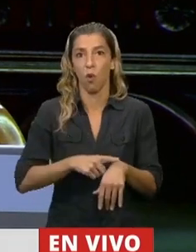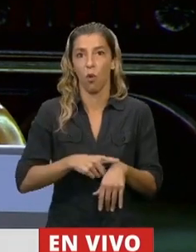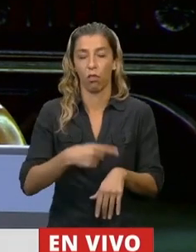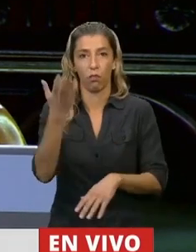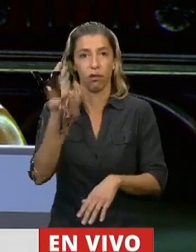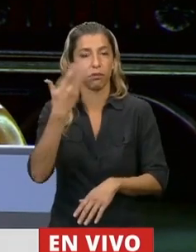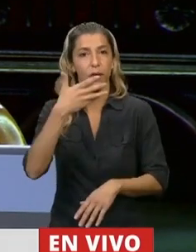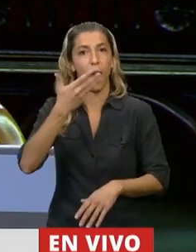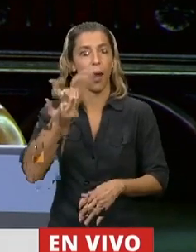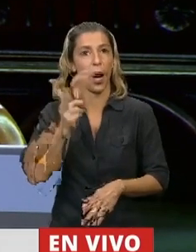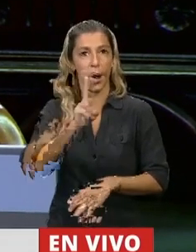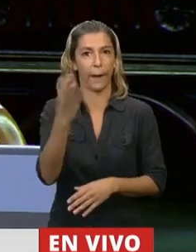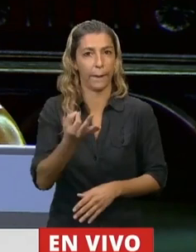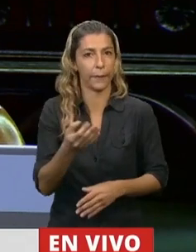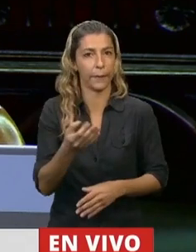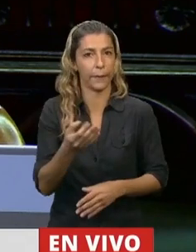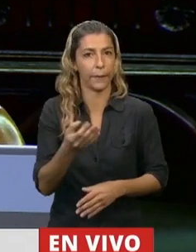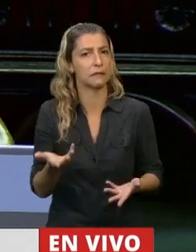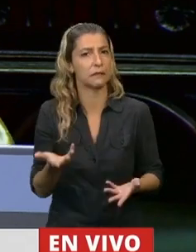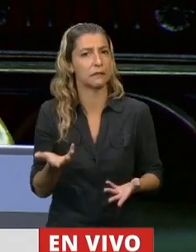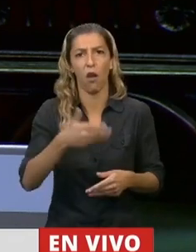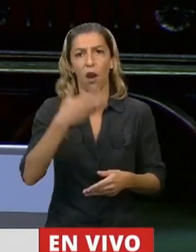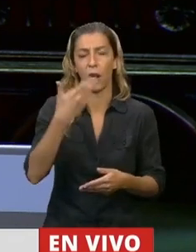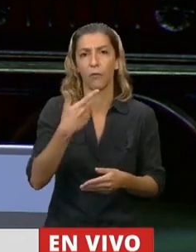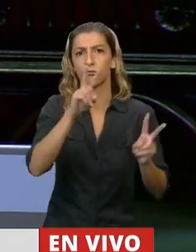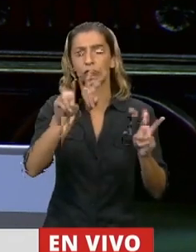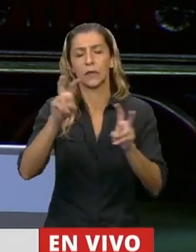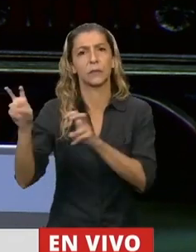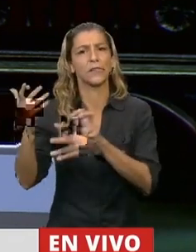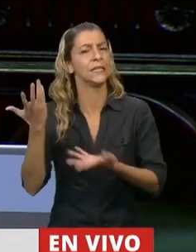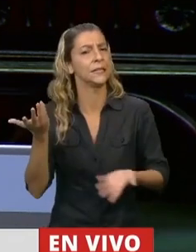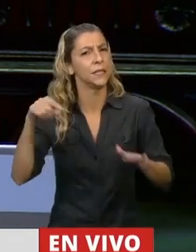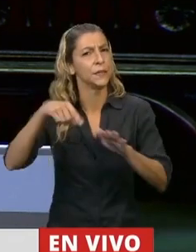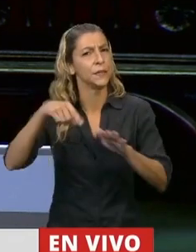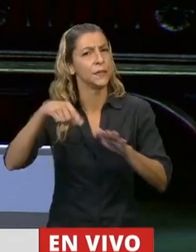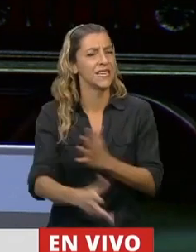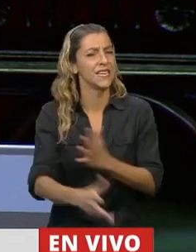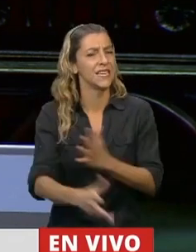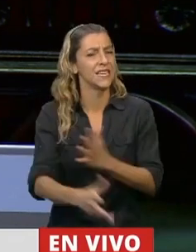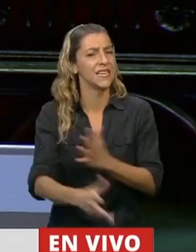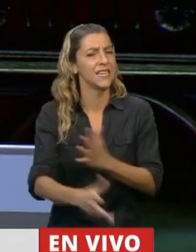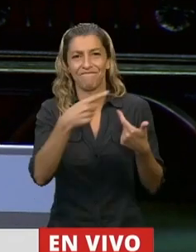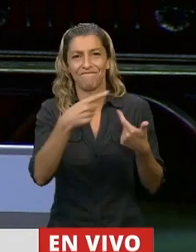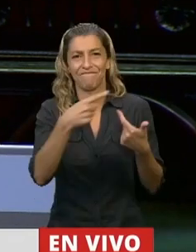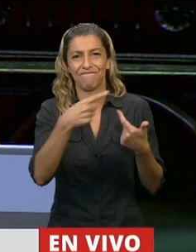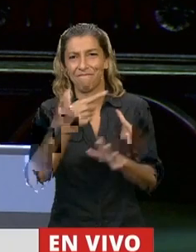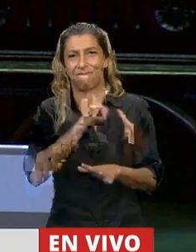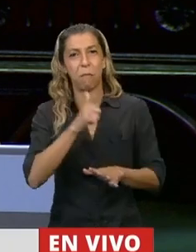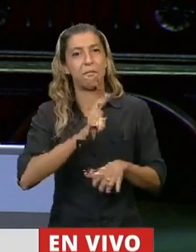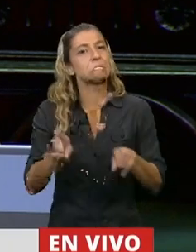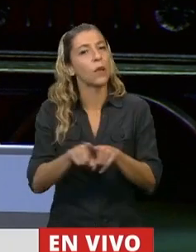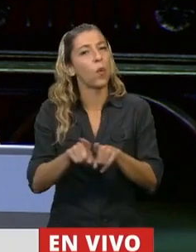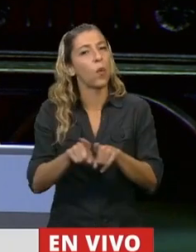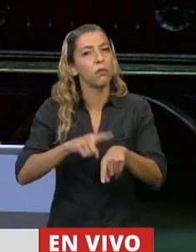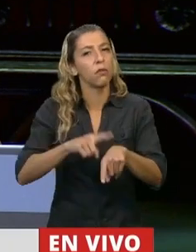porque vamos a abrir una puerta que de nuevo, como en tiempos pasados, vamos a usar las cuestiones de privilegio